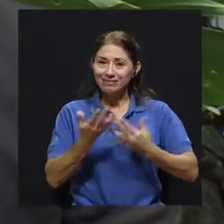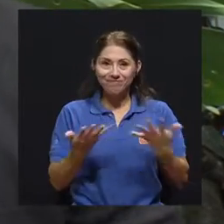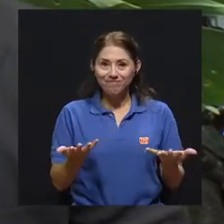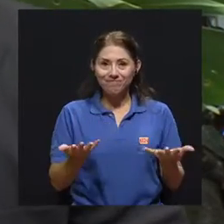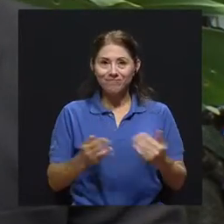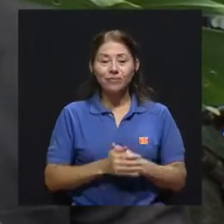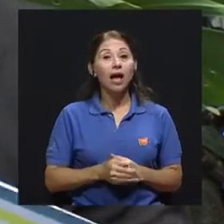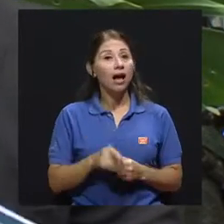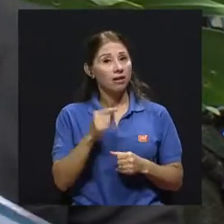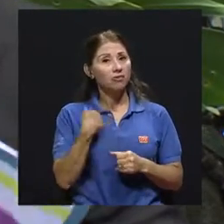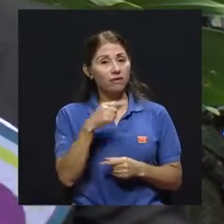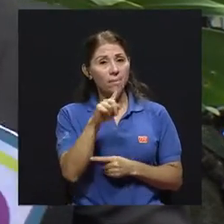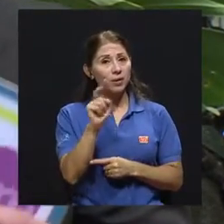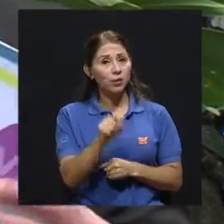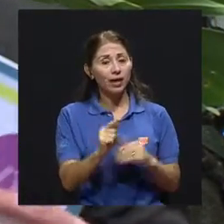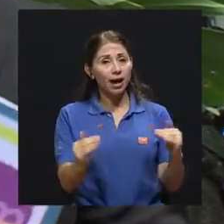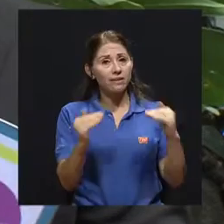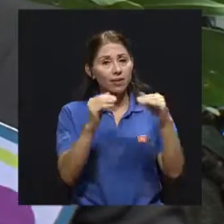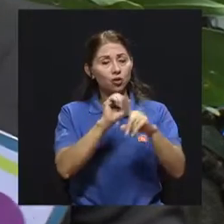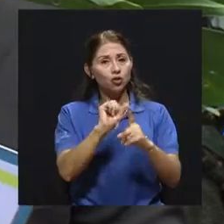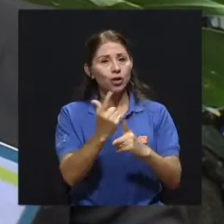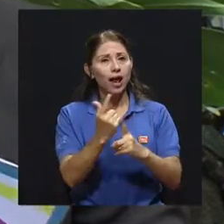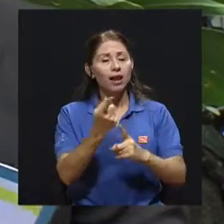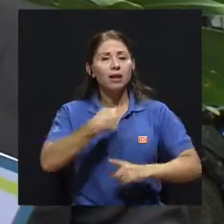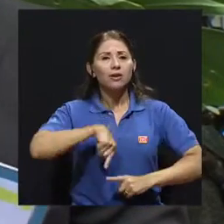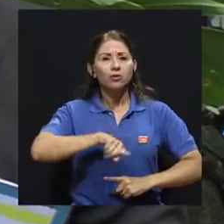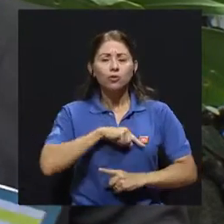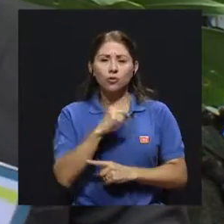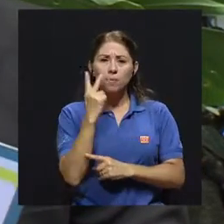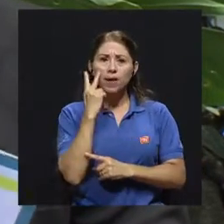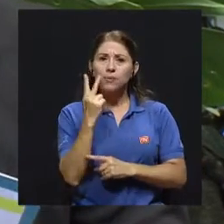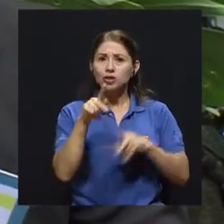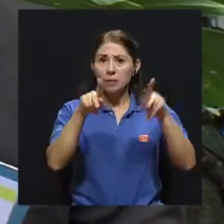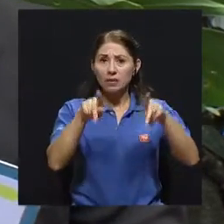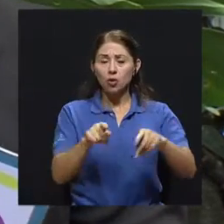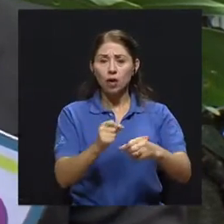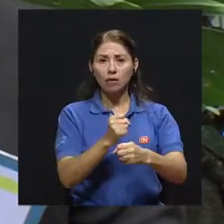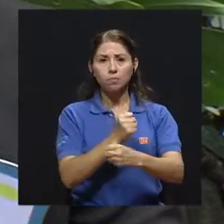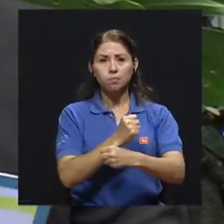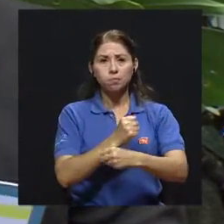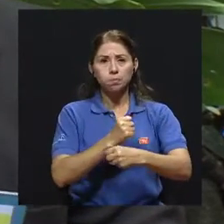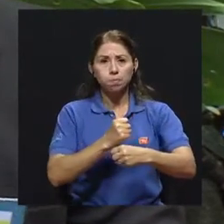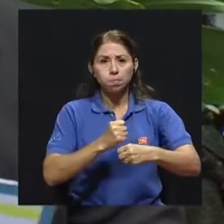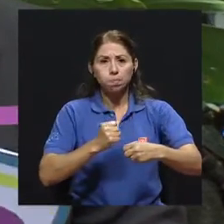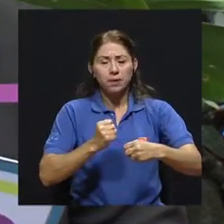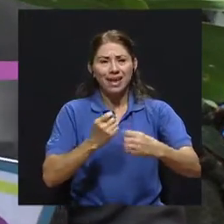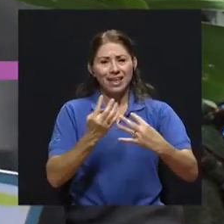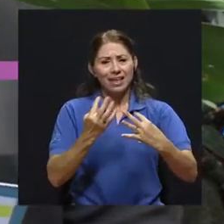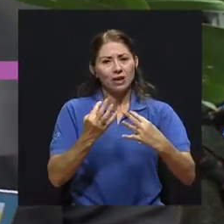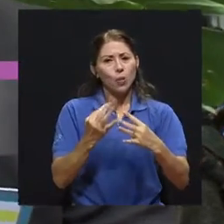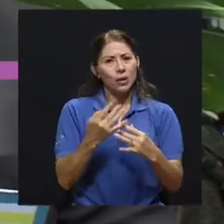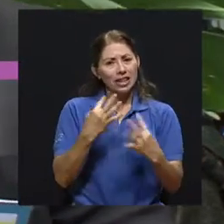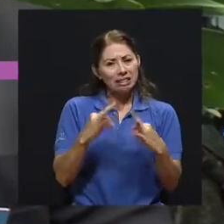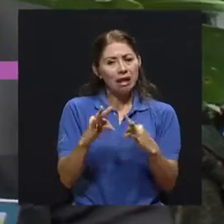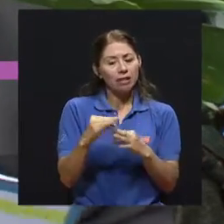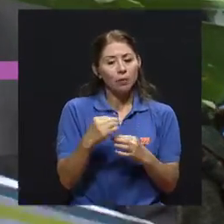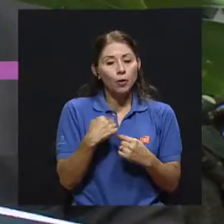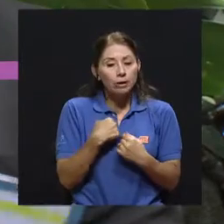pregunta que le iba a hacer a nivel social, ¿verdad? Normalmente vemos que la persona con obesidad trata de